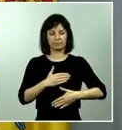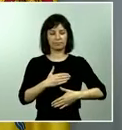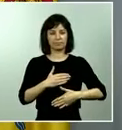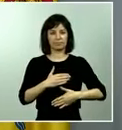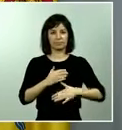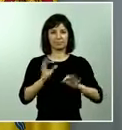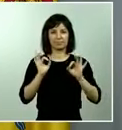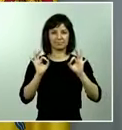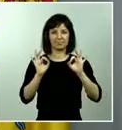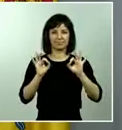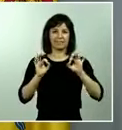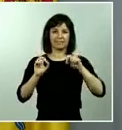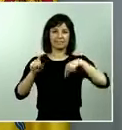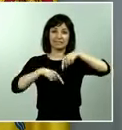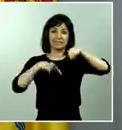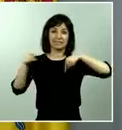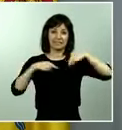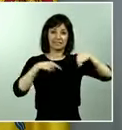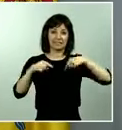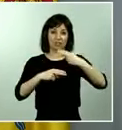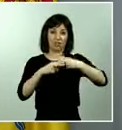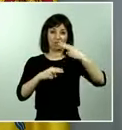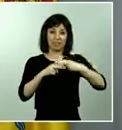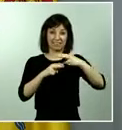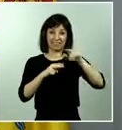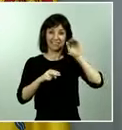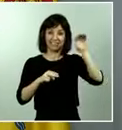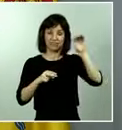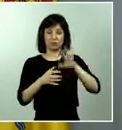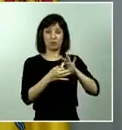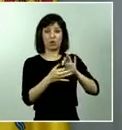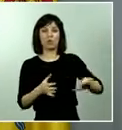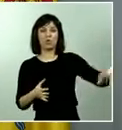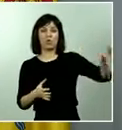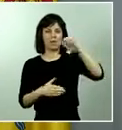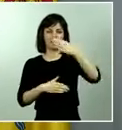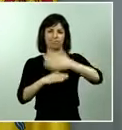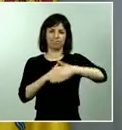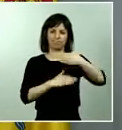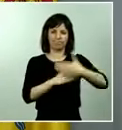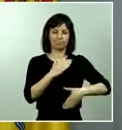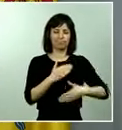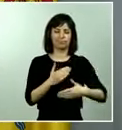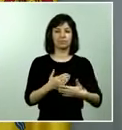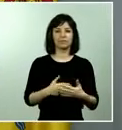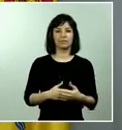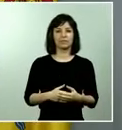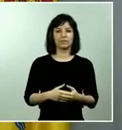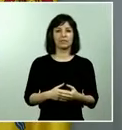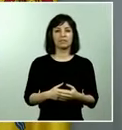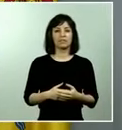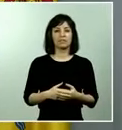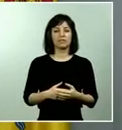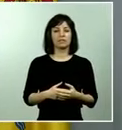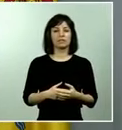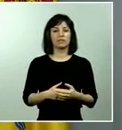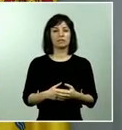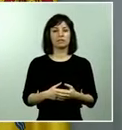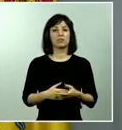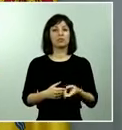exterior, las fronteras exteriores de la Unión Europea en esos términos y únicamente está limitada a los que se